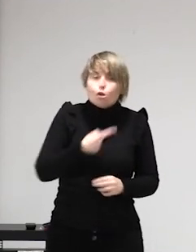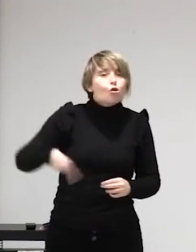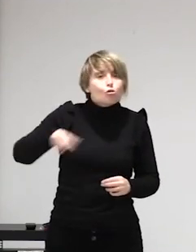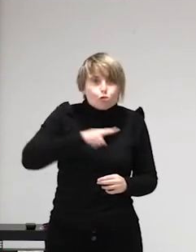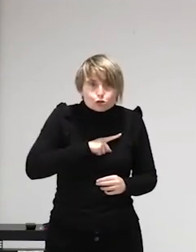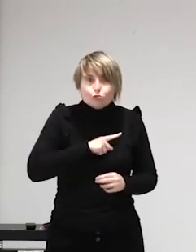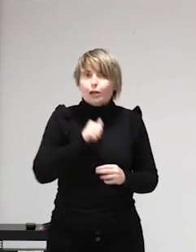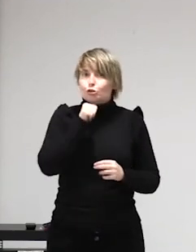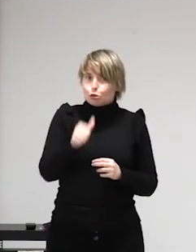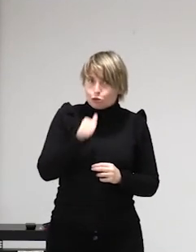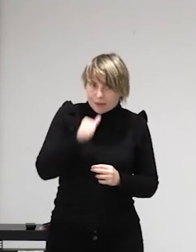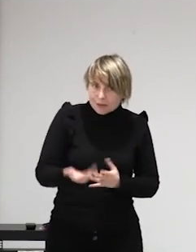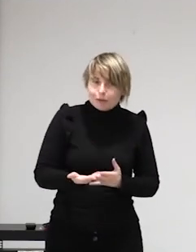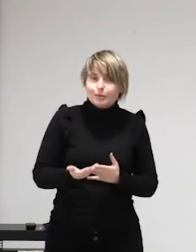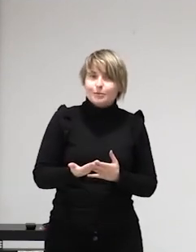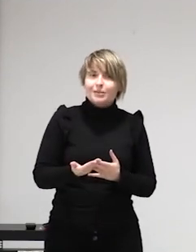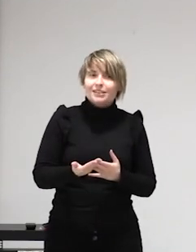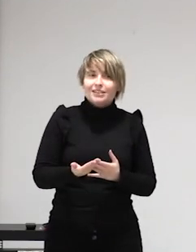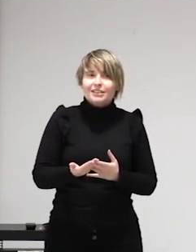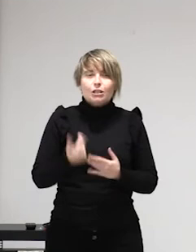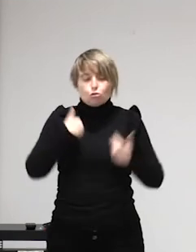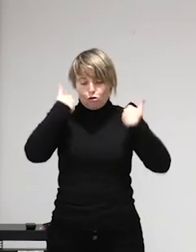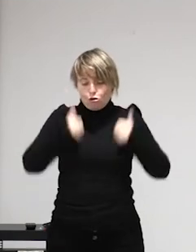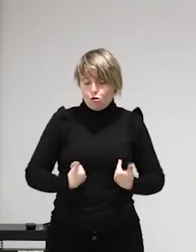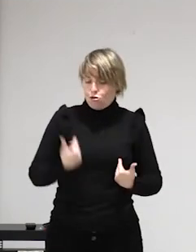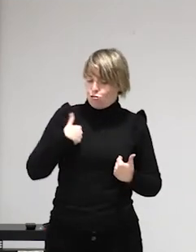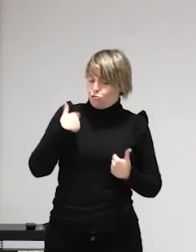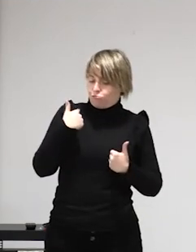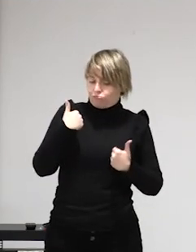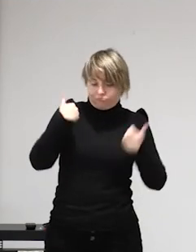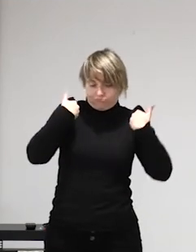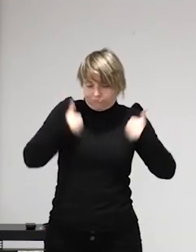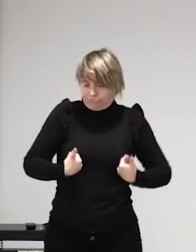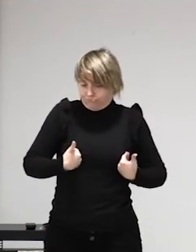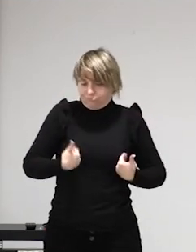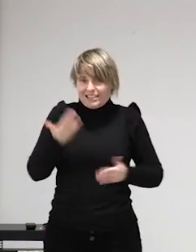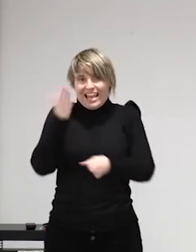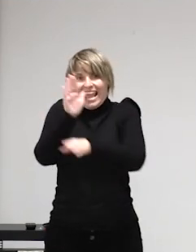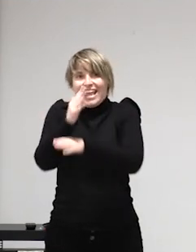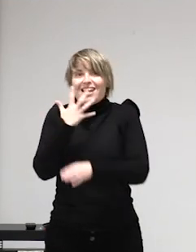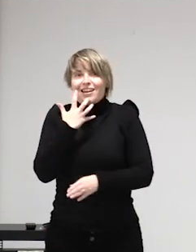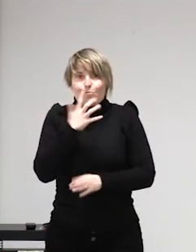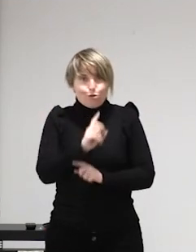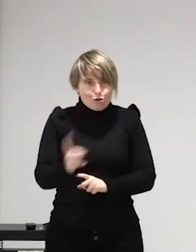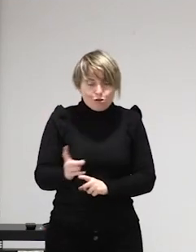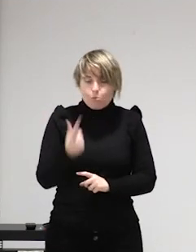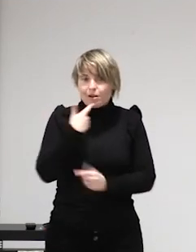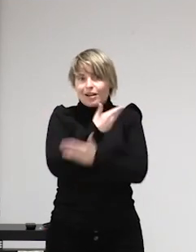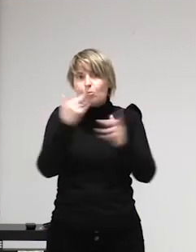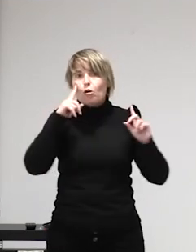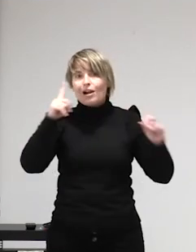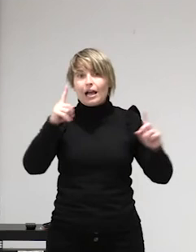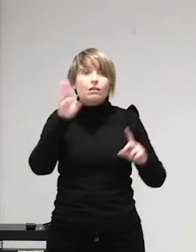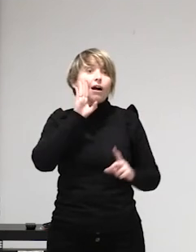tiene el porno eso eso es lo que tengo que decir ¿alguien se anima? repito el